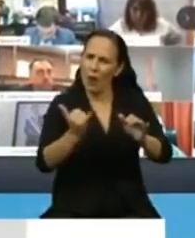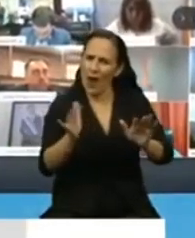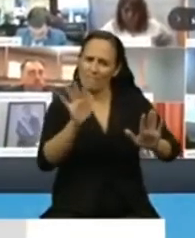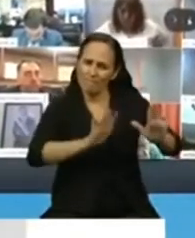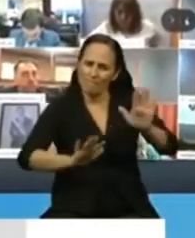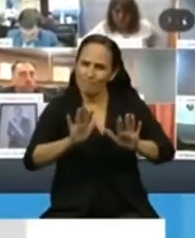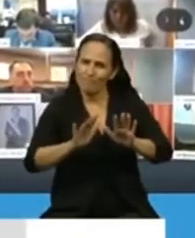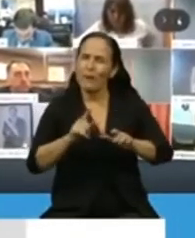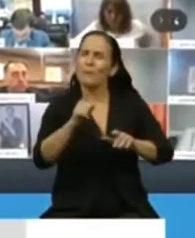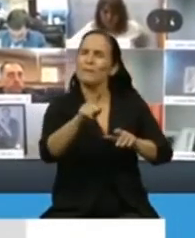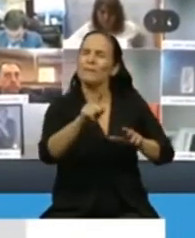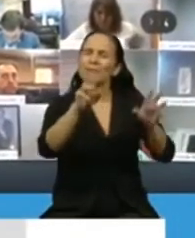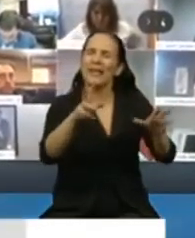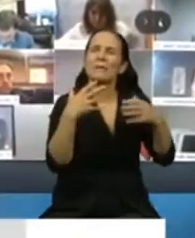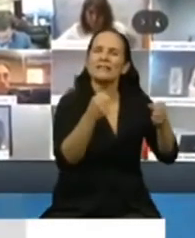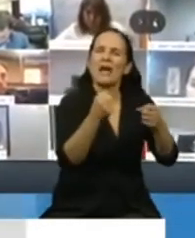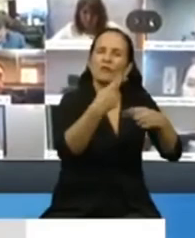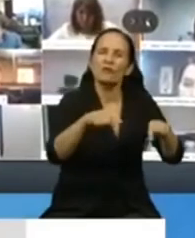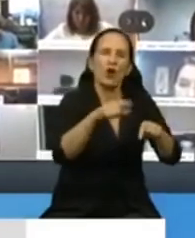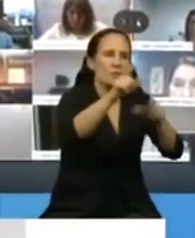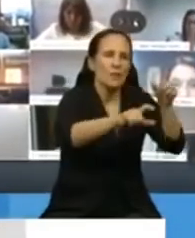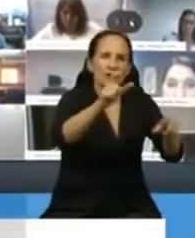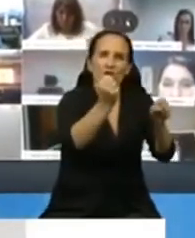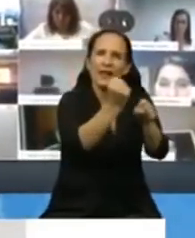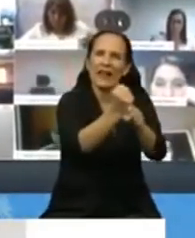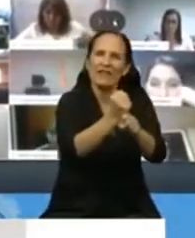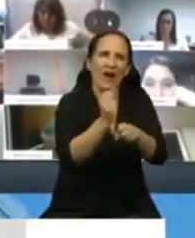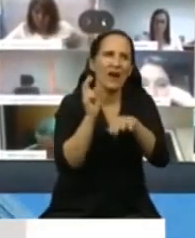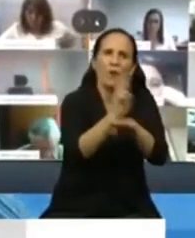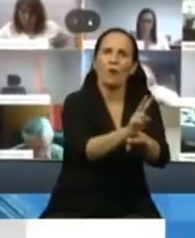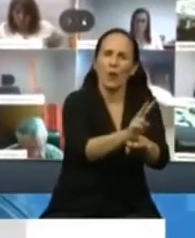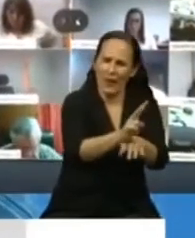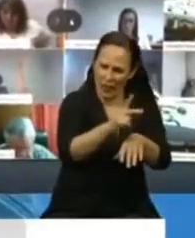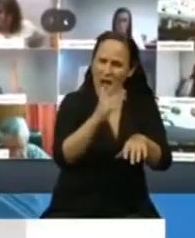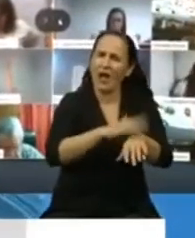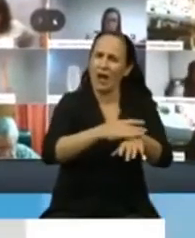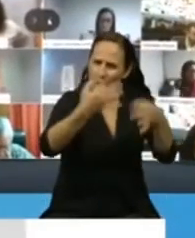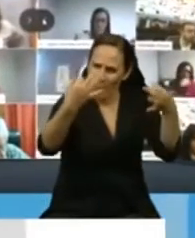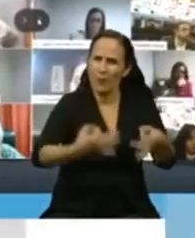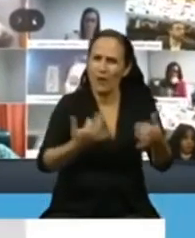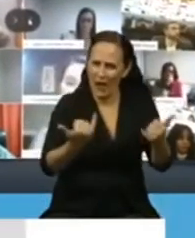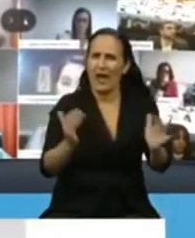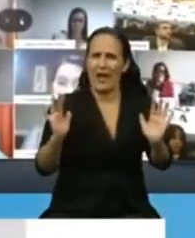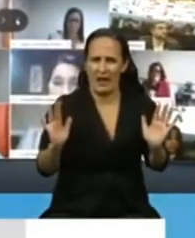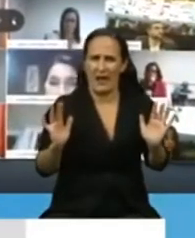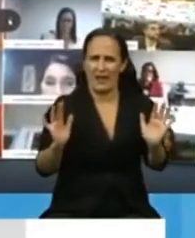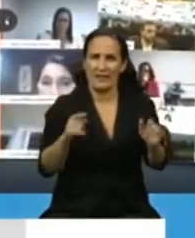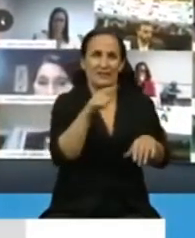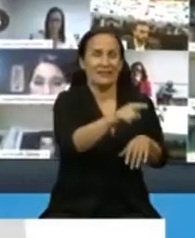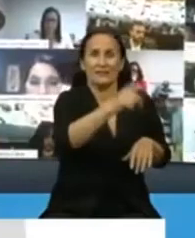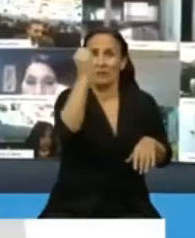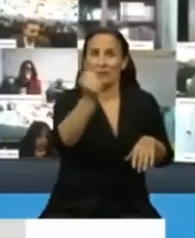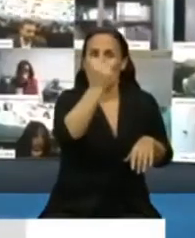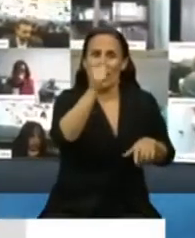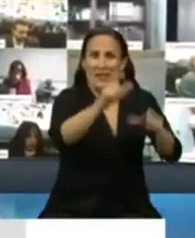la salud de quienes son realmente los protagonistas en esta situación tan